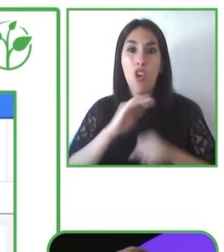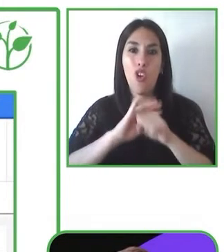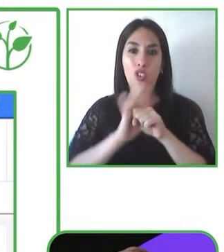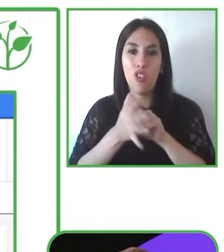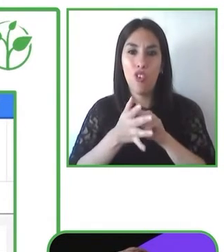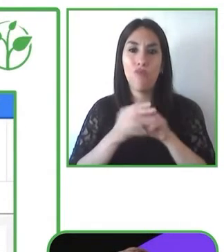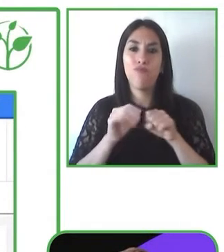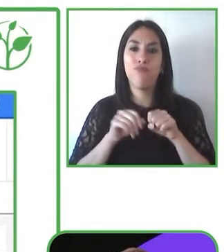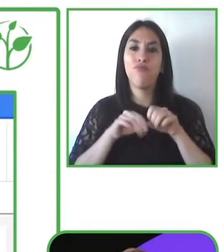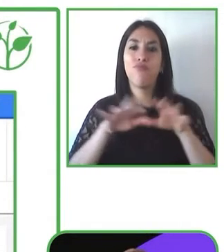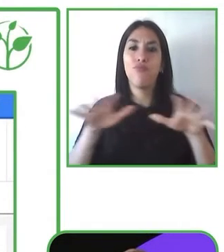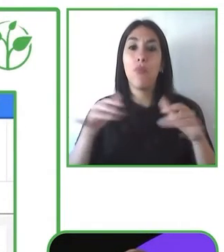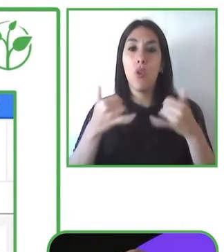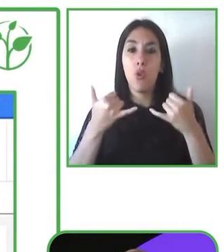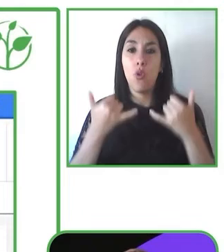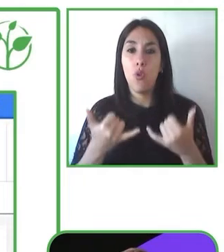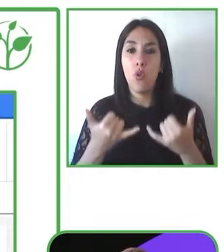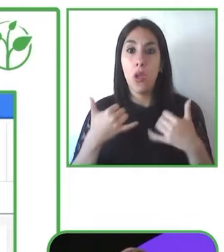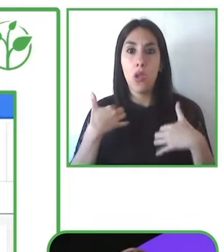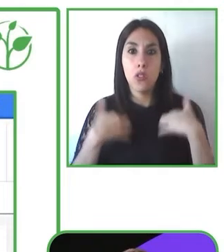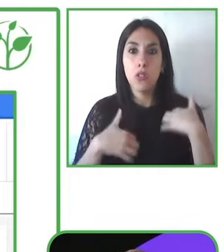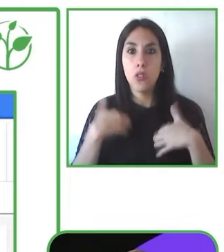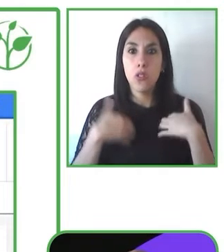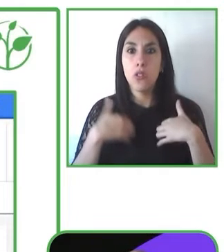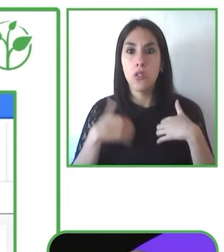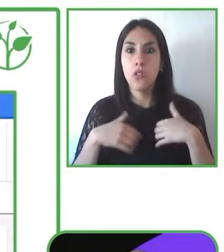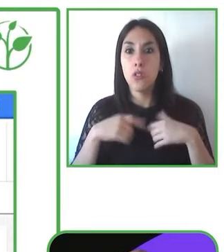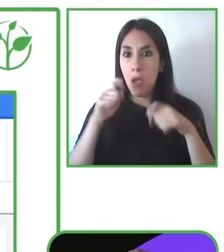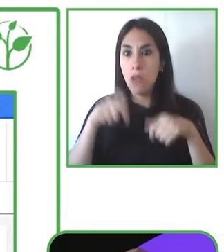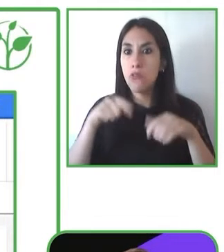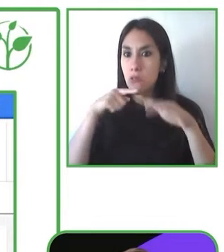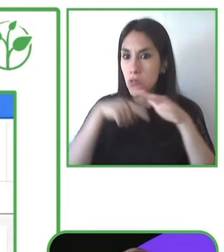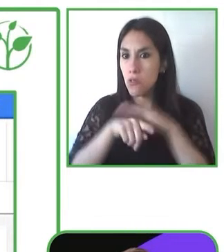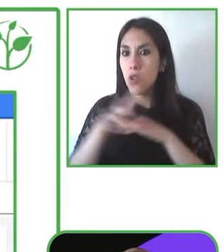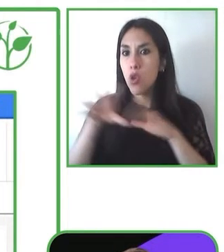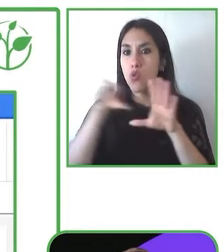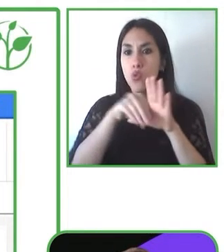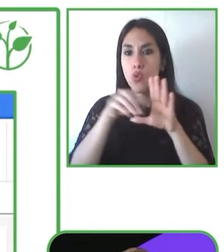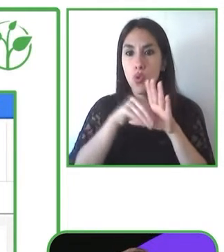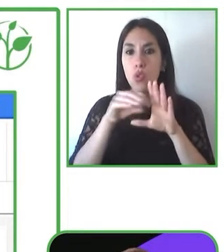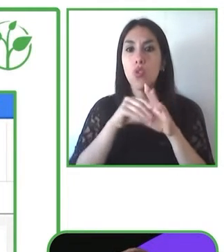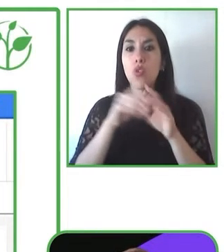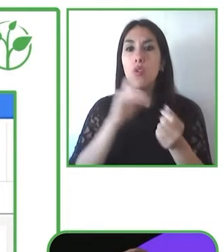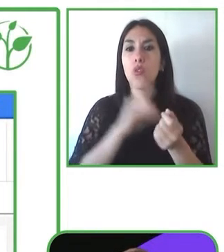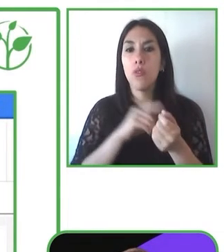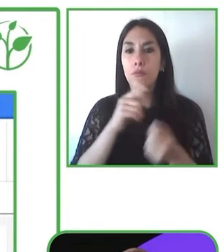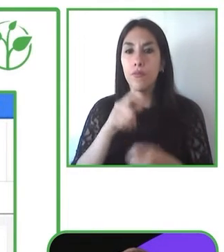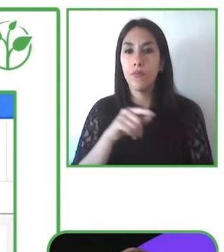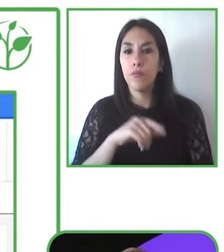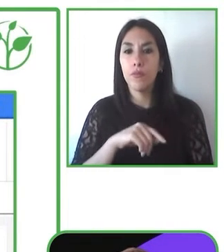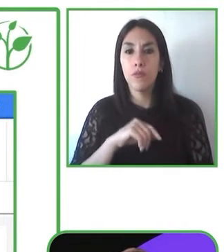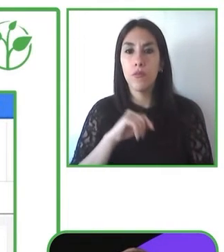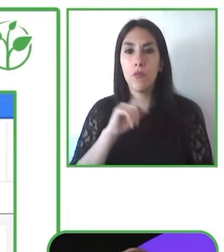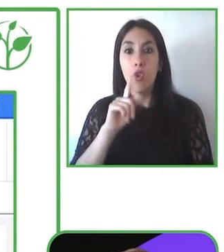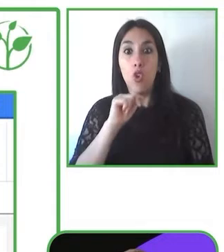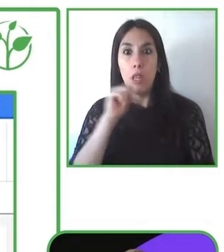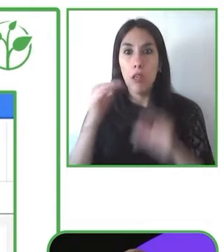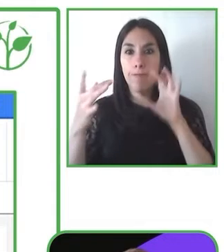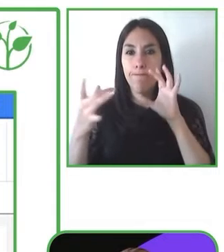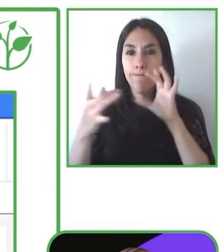y la inclusión digital no sigue necesariamente esta tendencia. Hay una